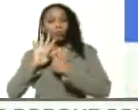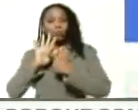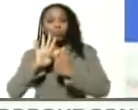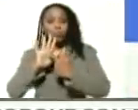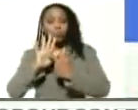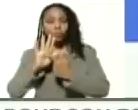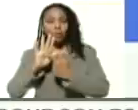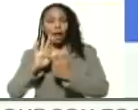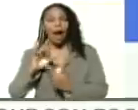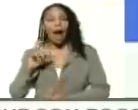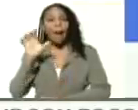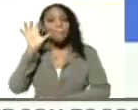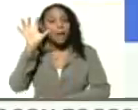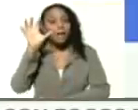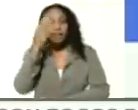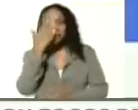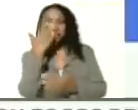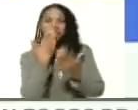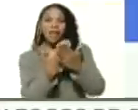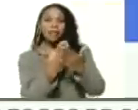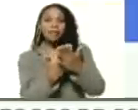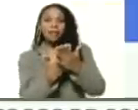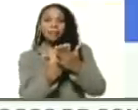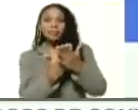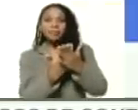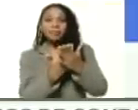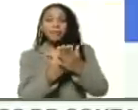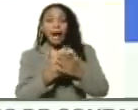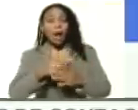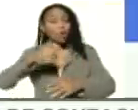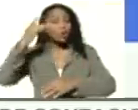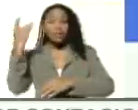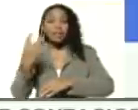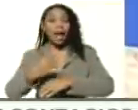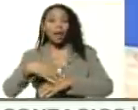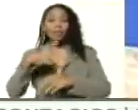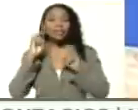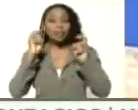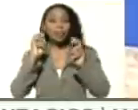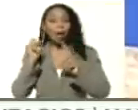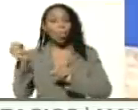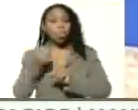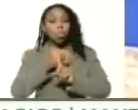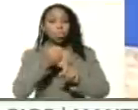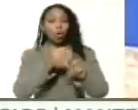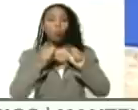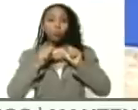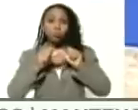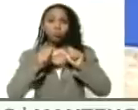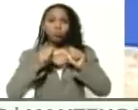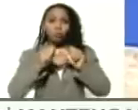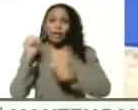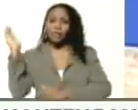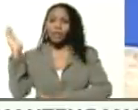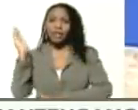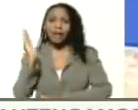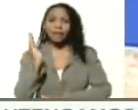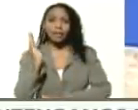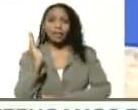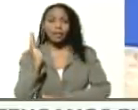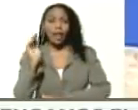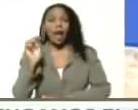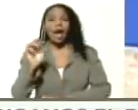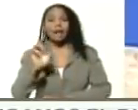país frente a los graves hechos de agresión continuada proveniente de la